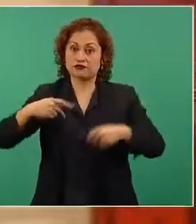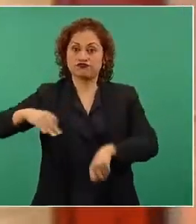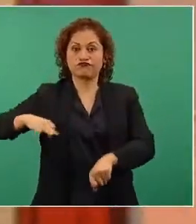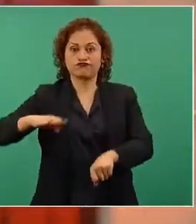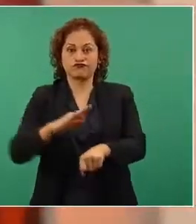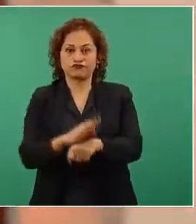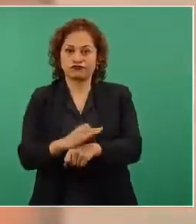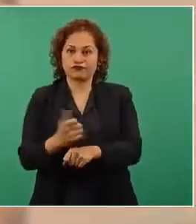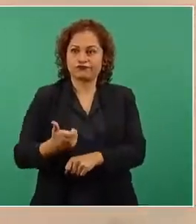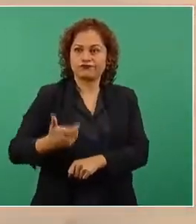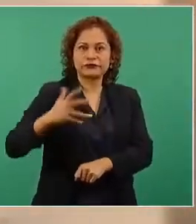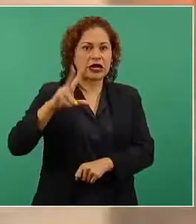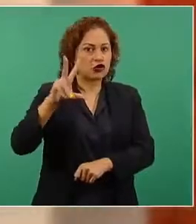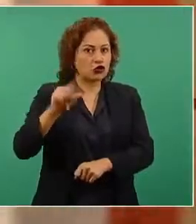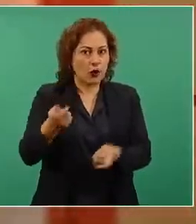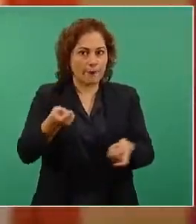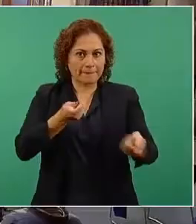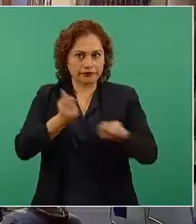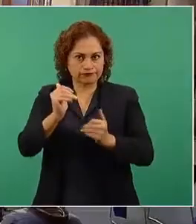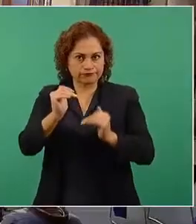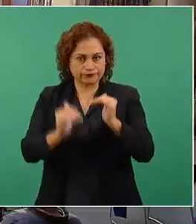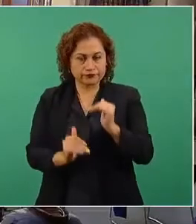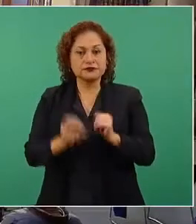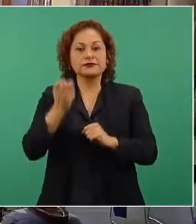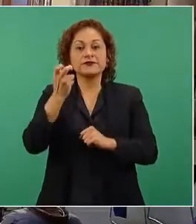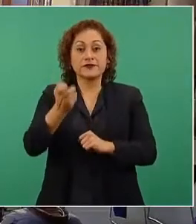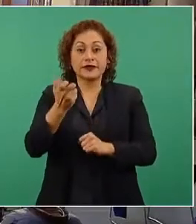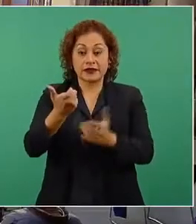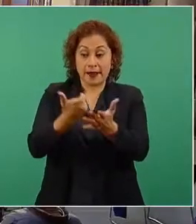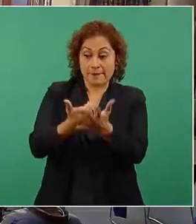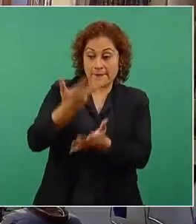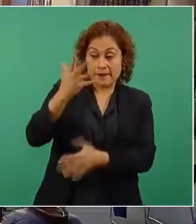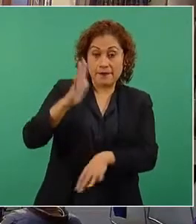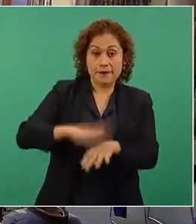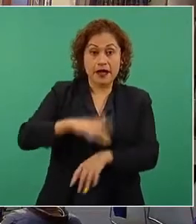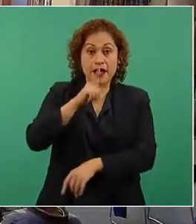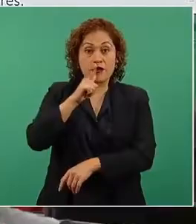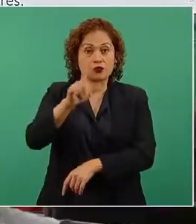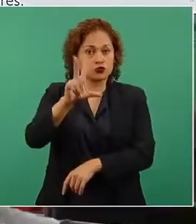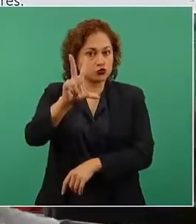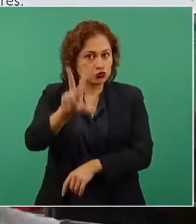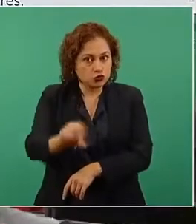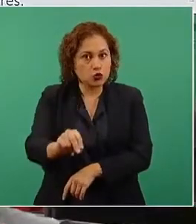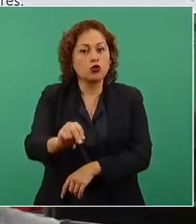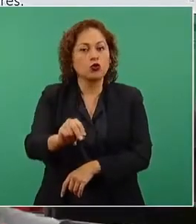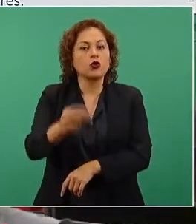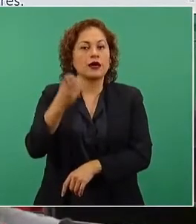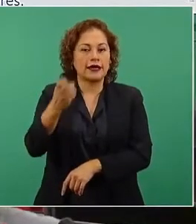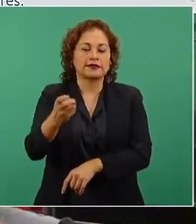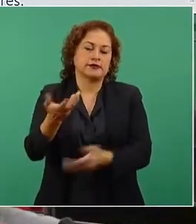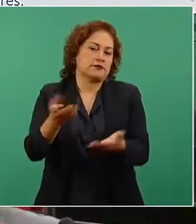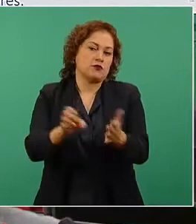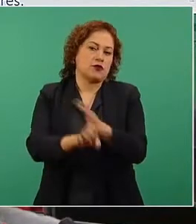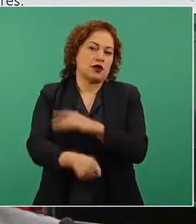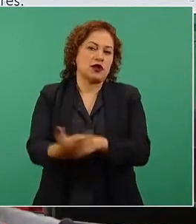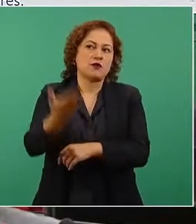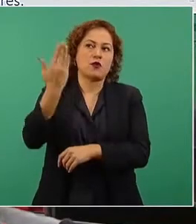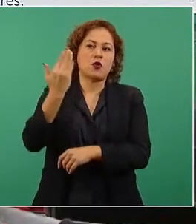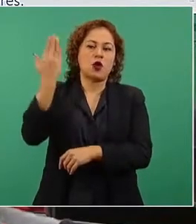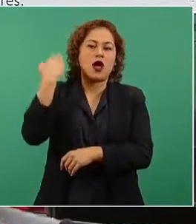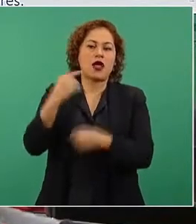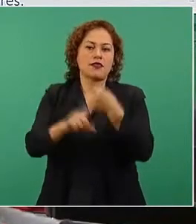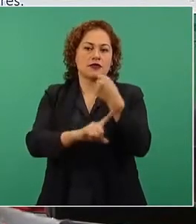tarifas y que ese no incremento de tarifas, como lo dijimos hace rato, a diferencia de otras crisis donde con los,